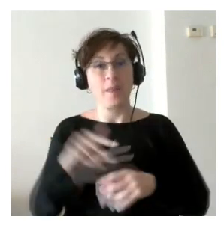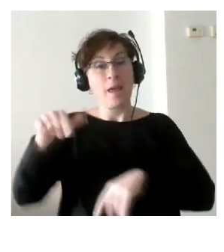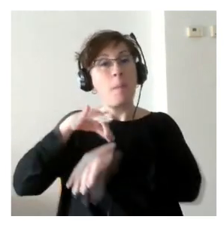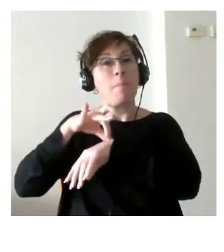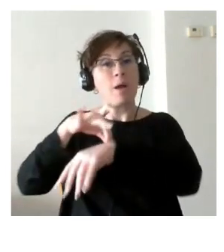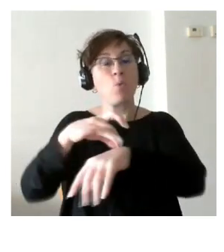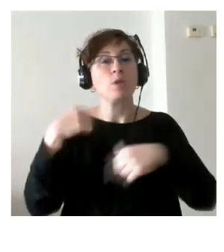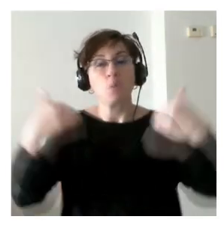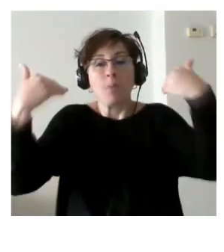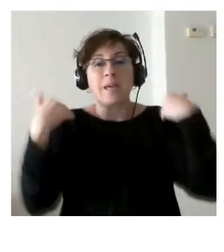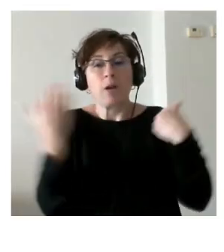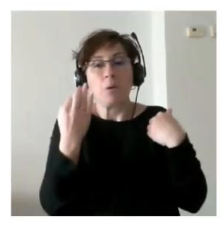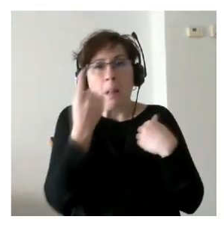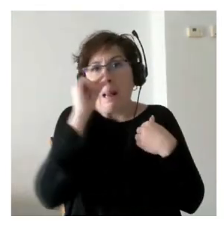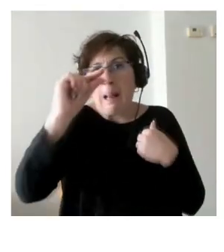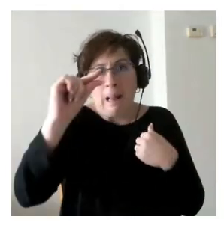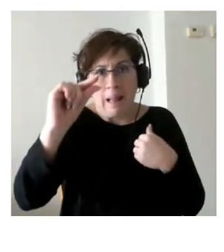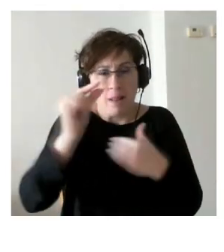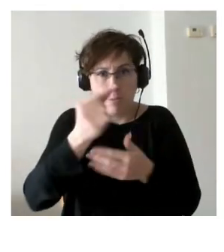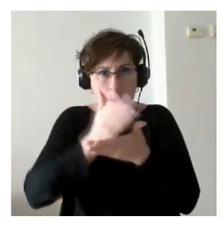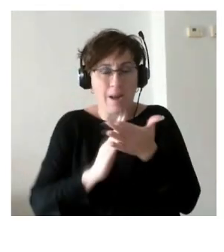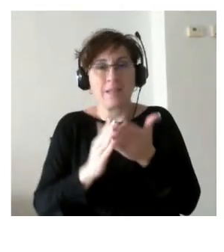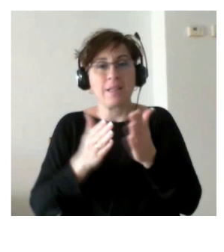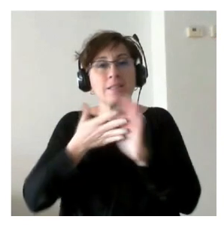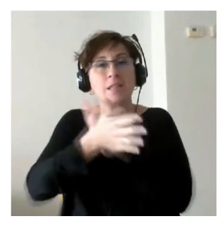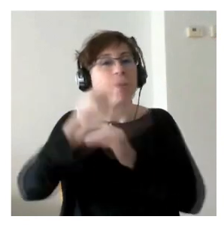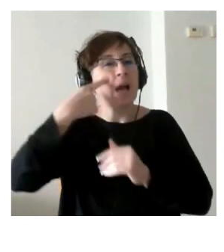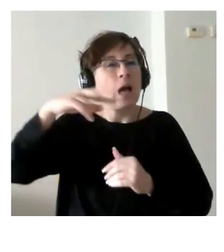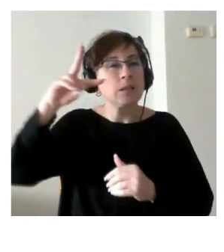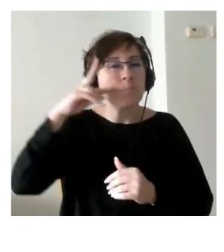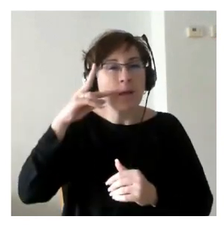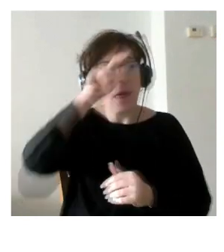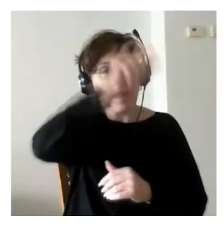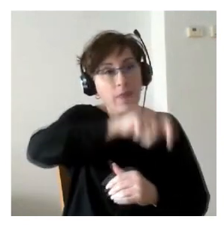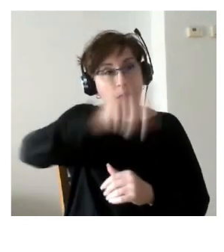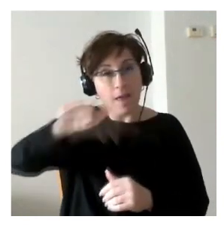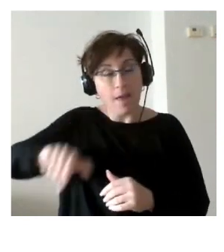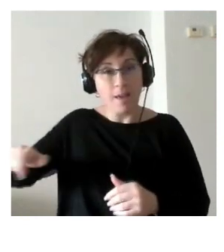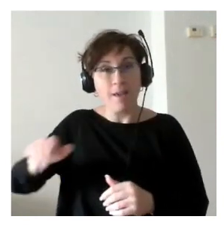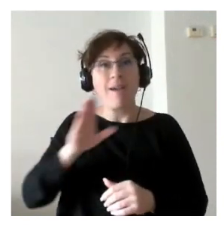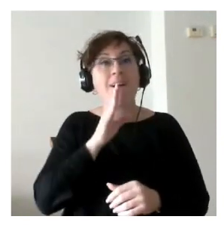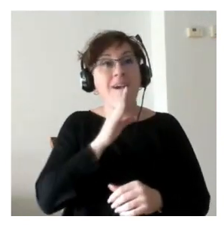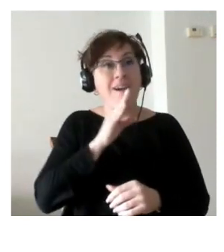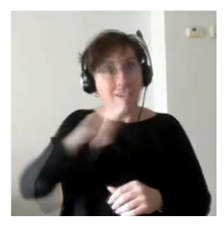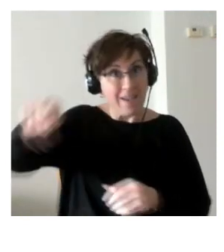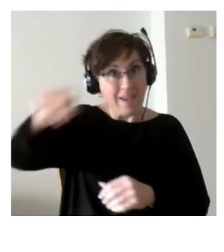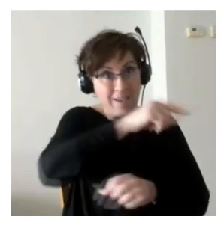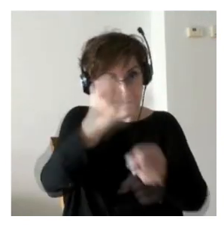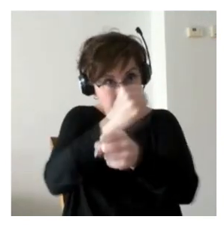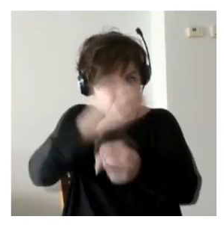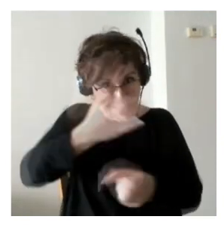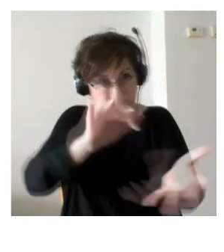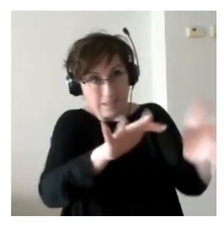encargado de hacer una mínima parte que ha sido como recoger las experiencias de las personas que realmente han implementado el